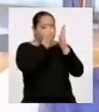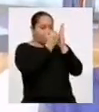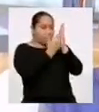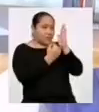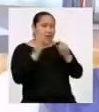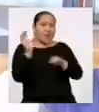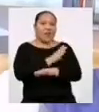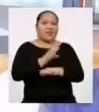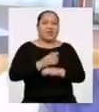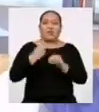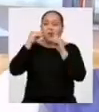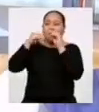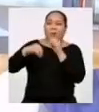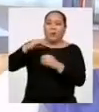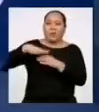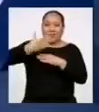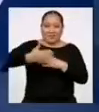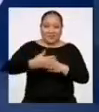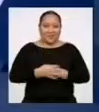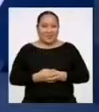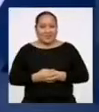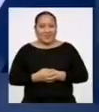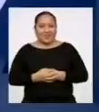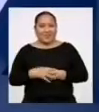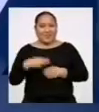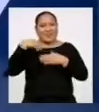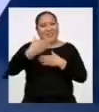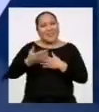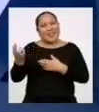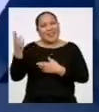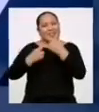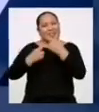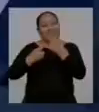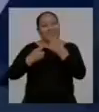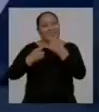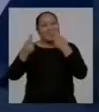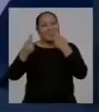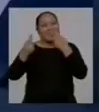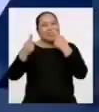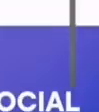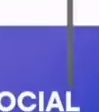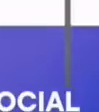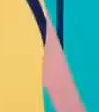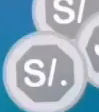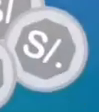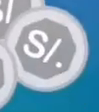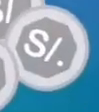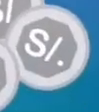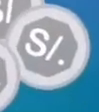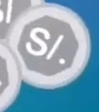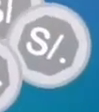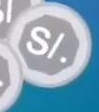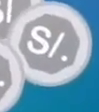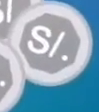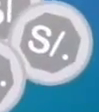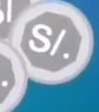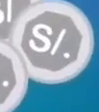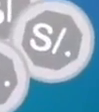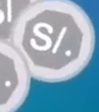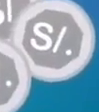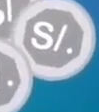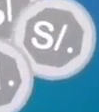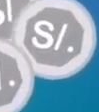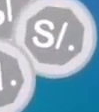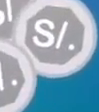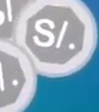canciones que voy a poner después. ¡Ya regresamos! Corte Comercial Paga por el servicio